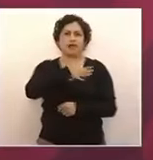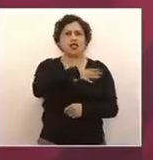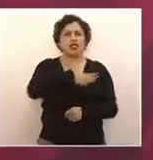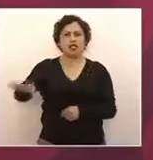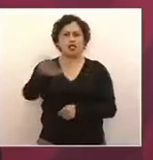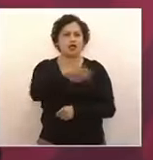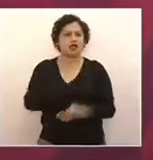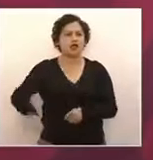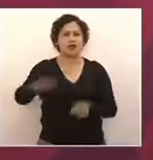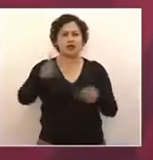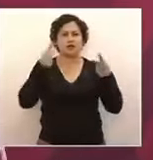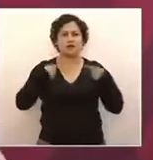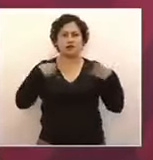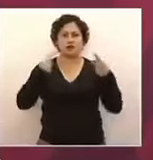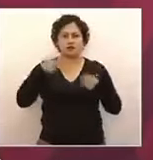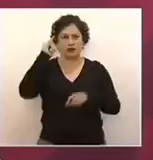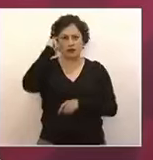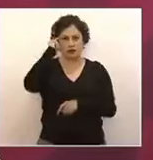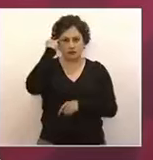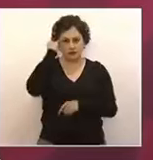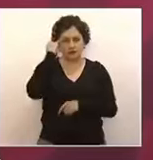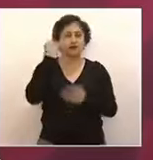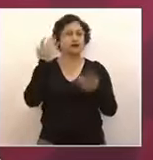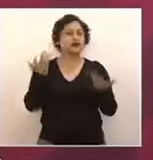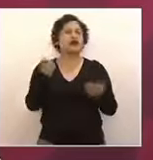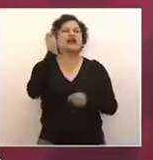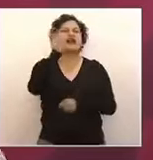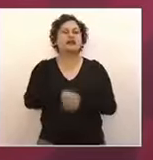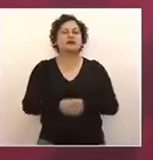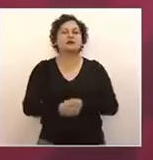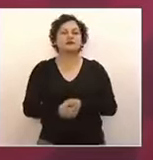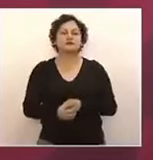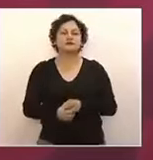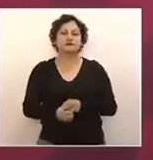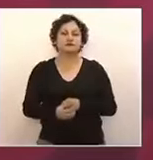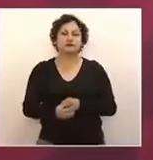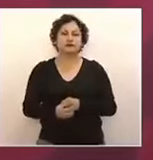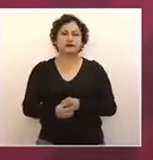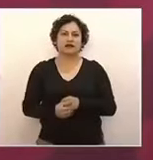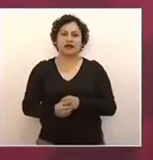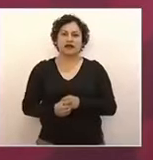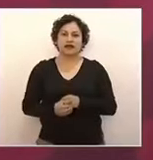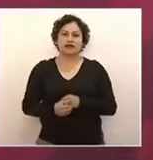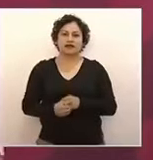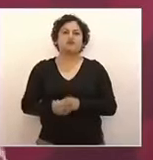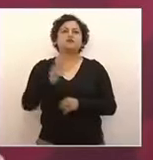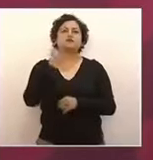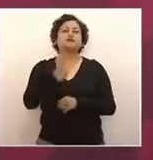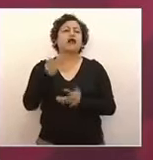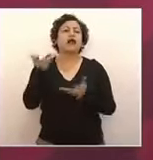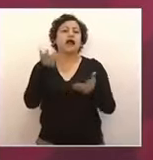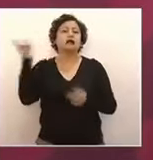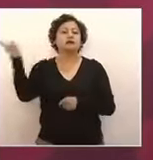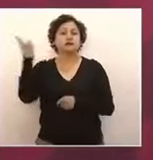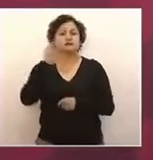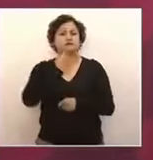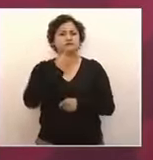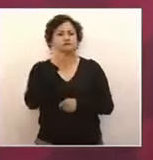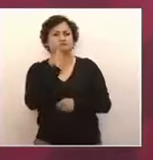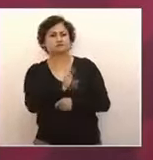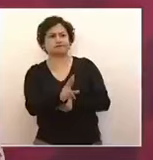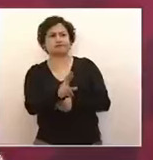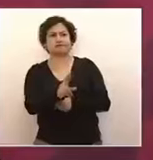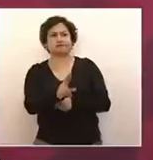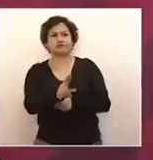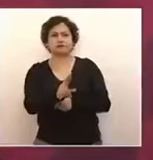no los avergüenza, sino que los engrandece, y además no hay una respuesta oficial al